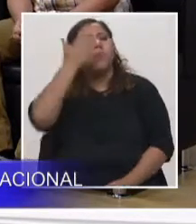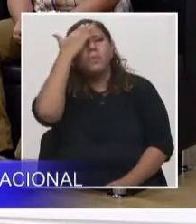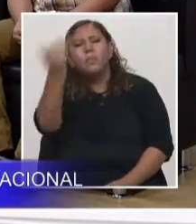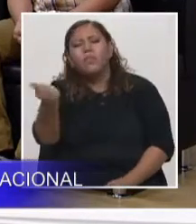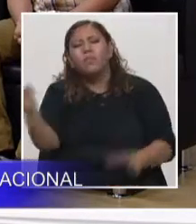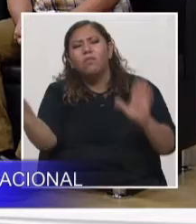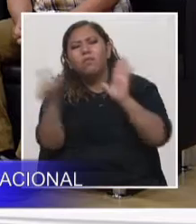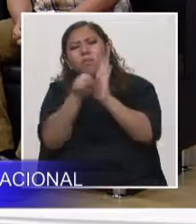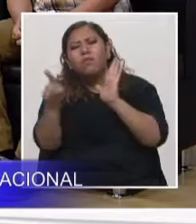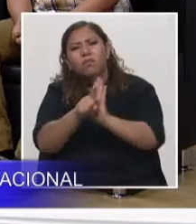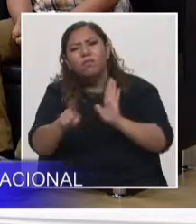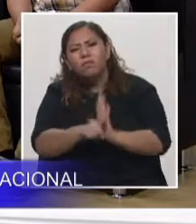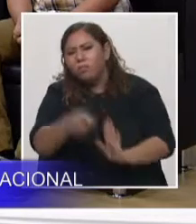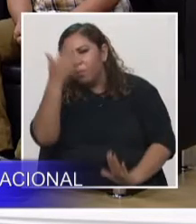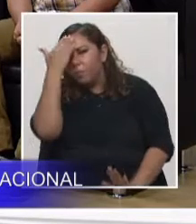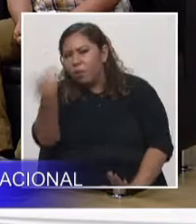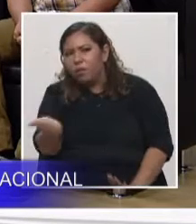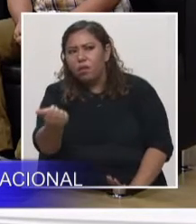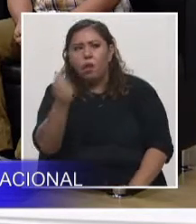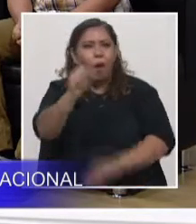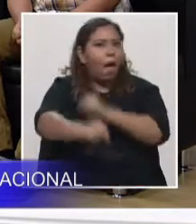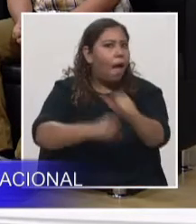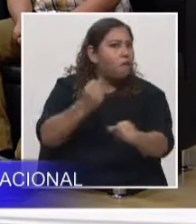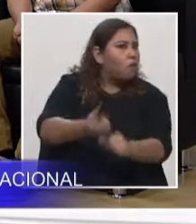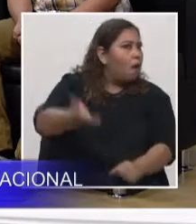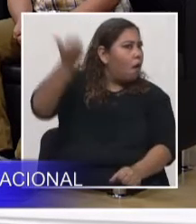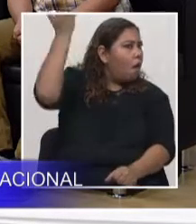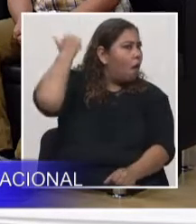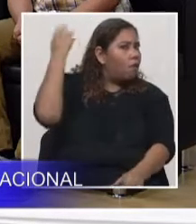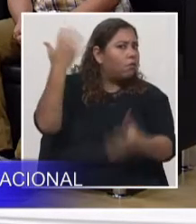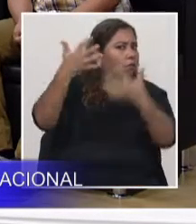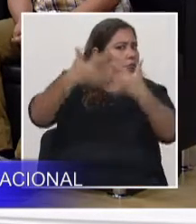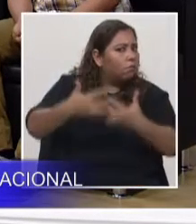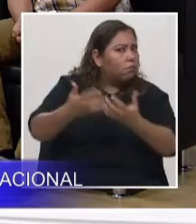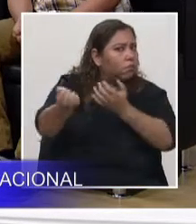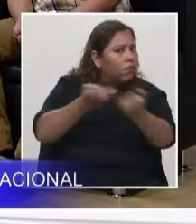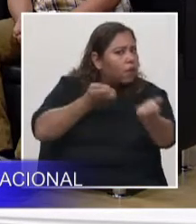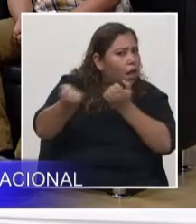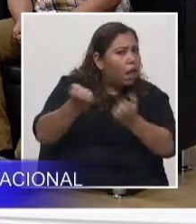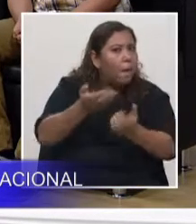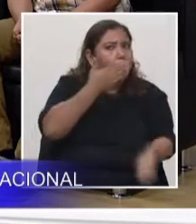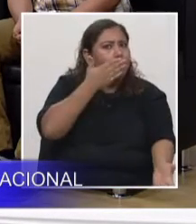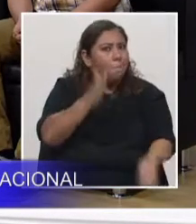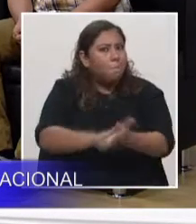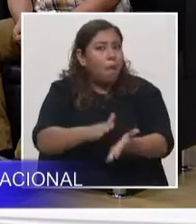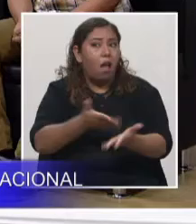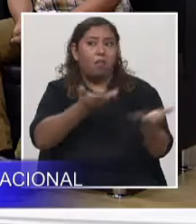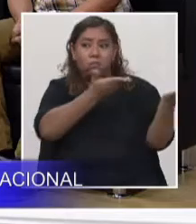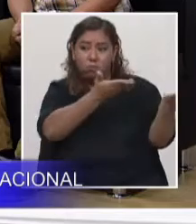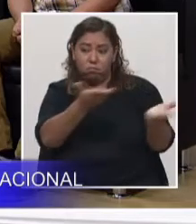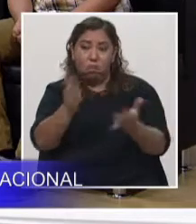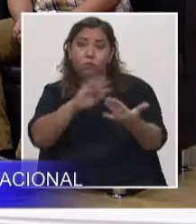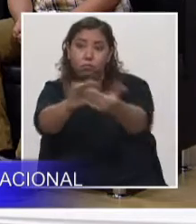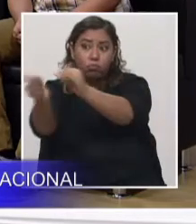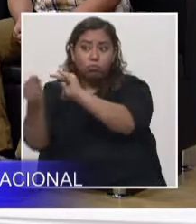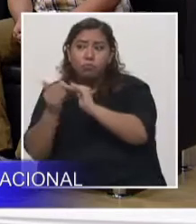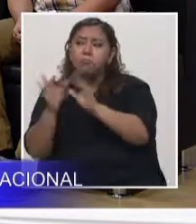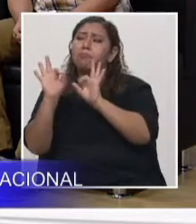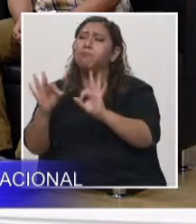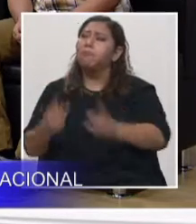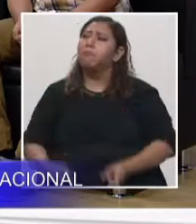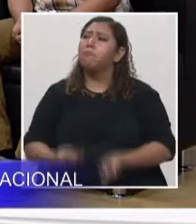o porque en el pasado las empresas no han trabajado lo suficiente, han llevado problemas, han traído